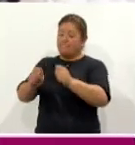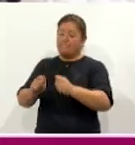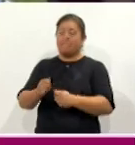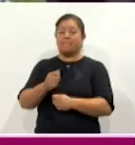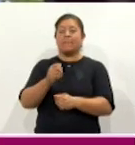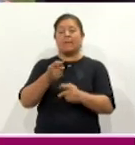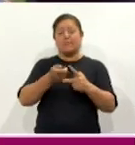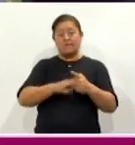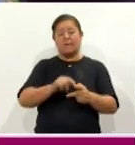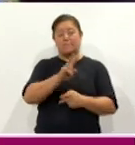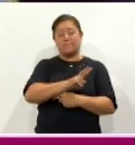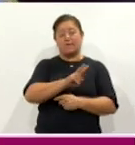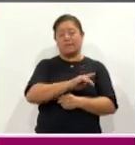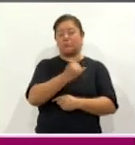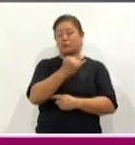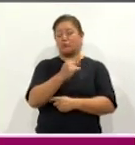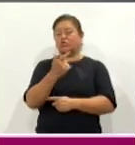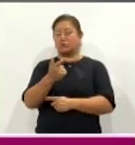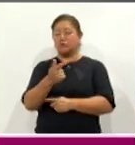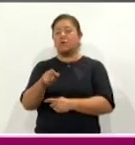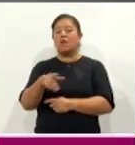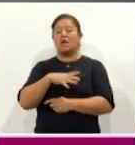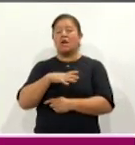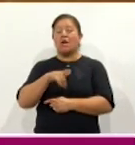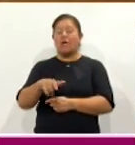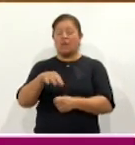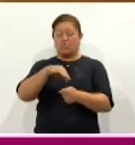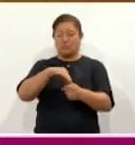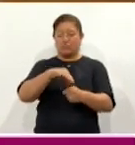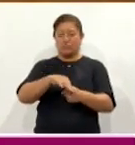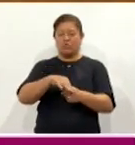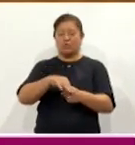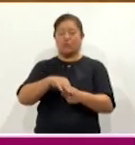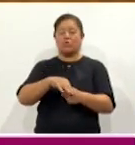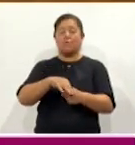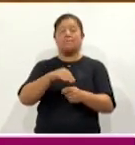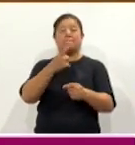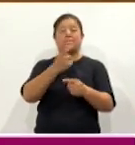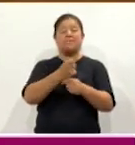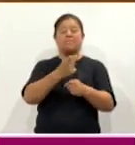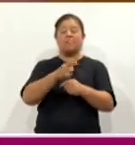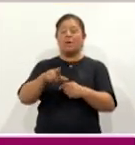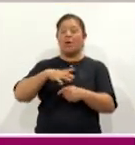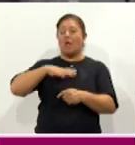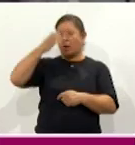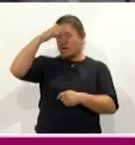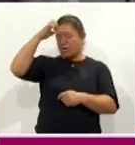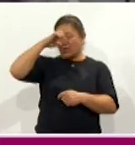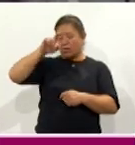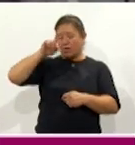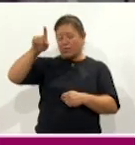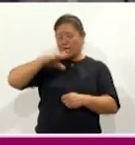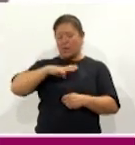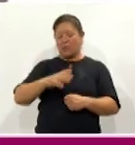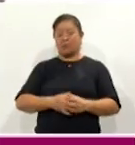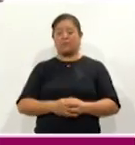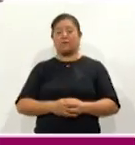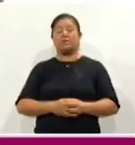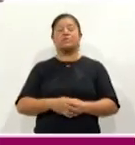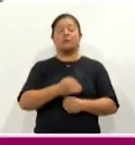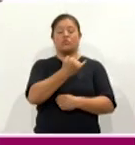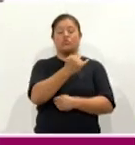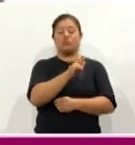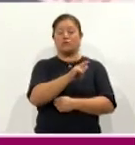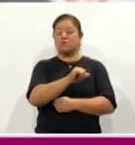junio con el paquete relacionado con el voto de las mexicanas y los mexicanos residentes en el extranjero. Mientras que del 17 al 21 de